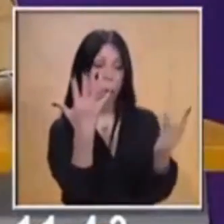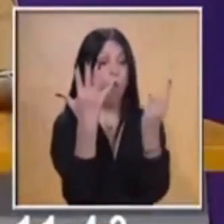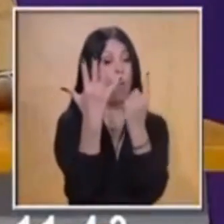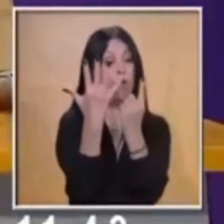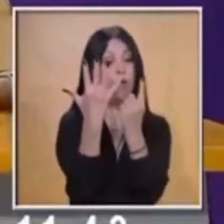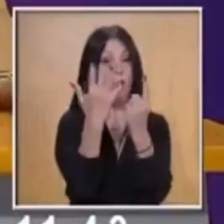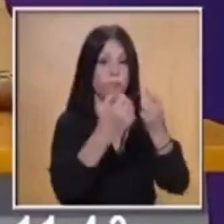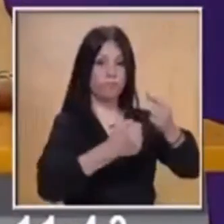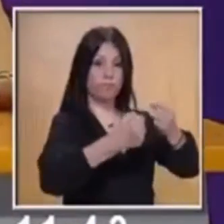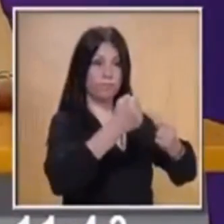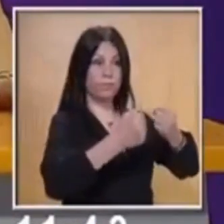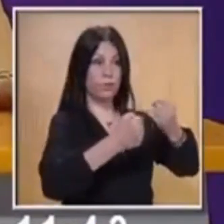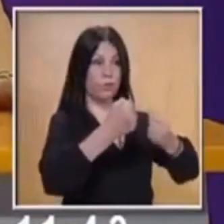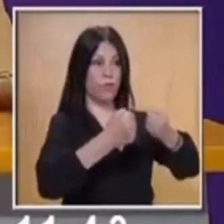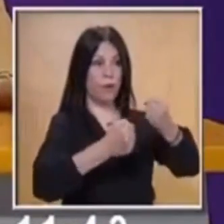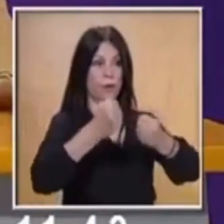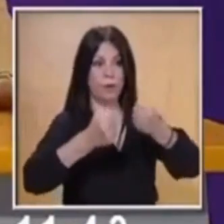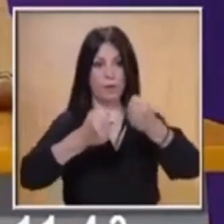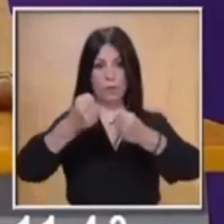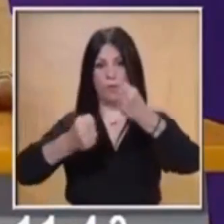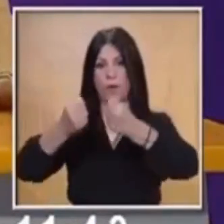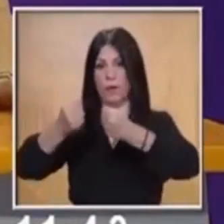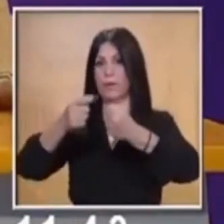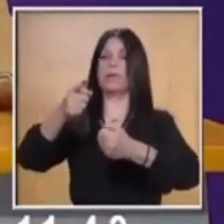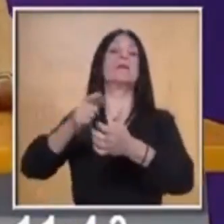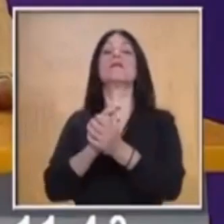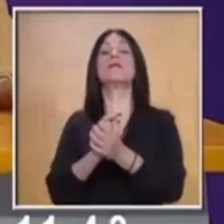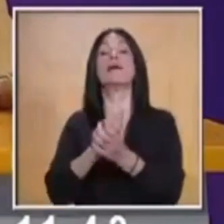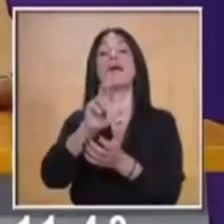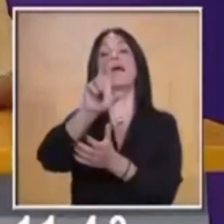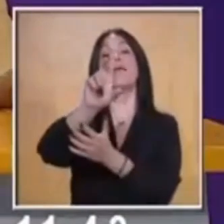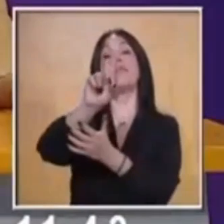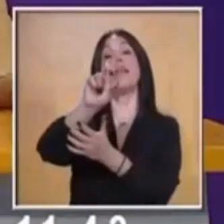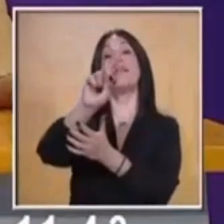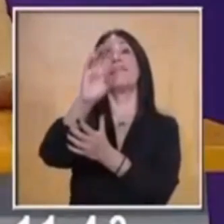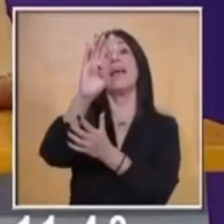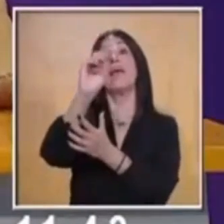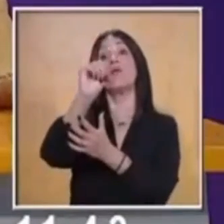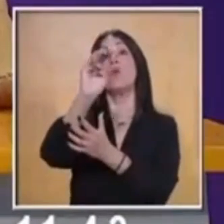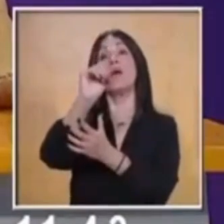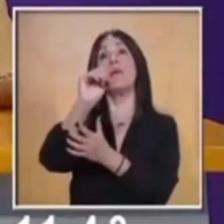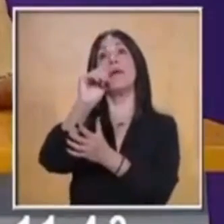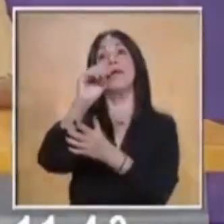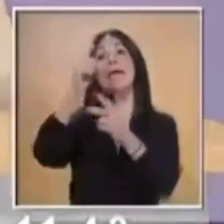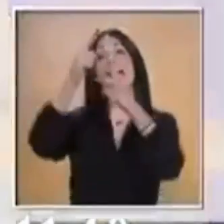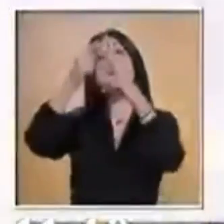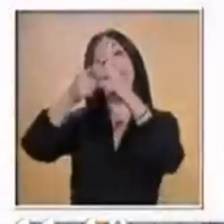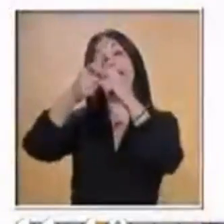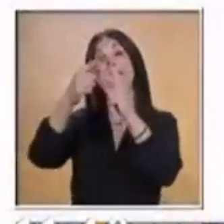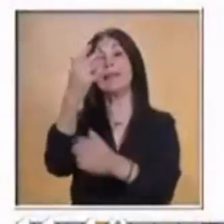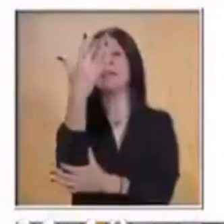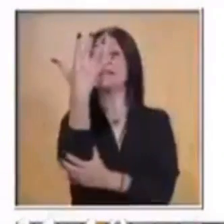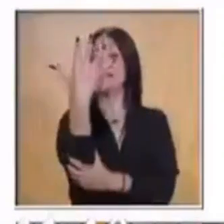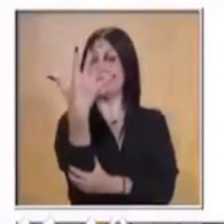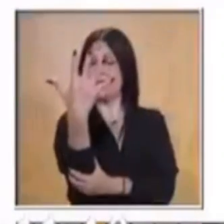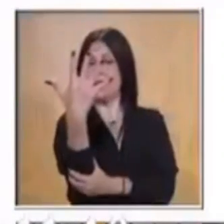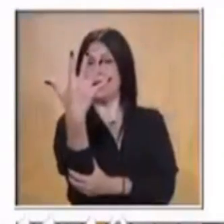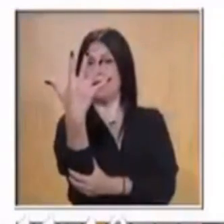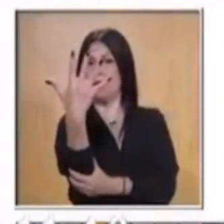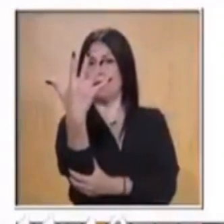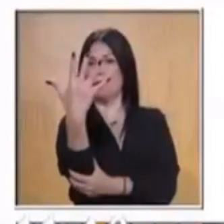situación? Correcto, 39 entre 5 nos da como resultado,